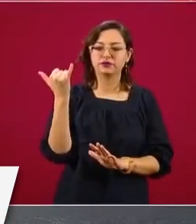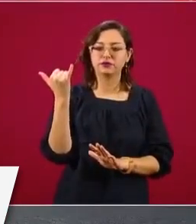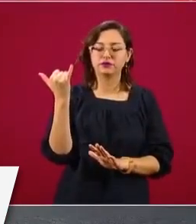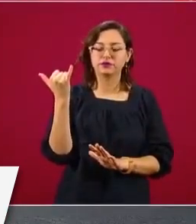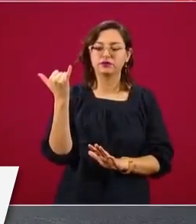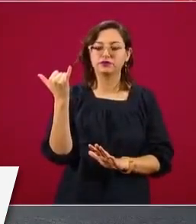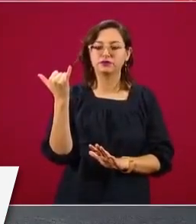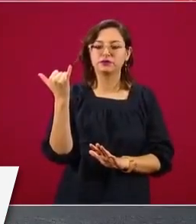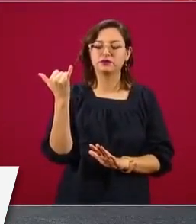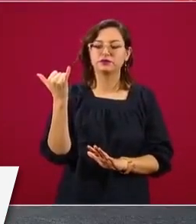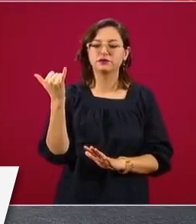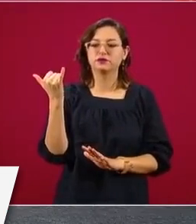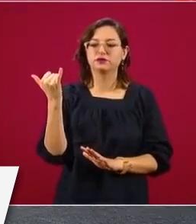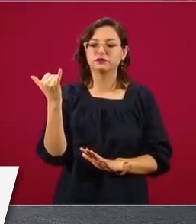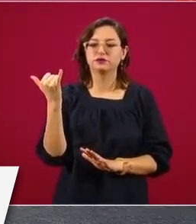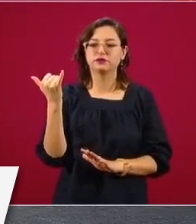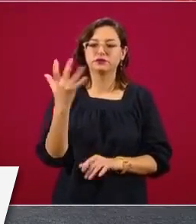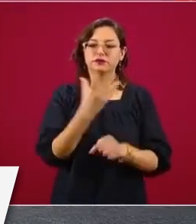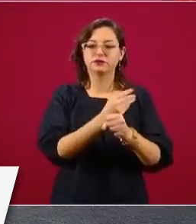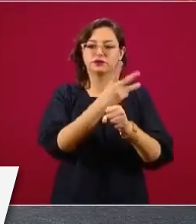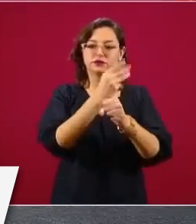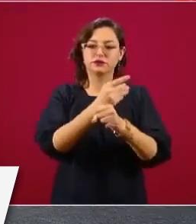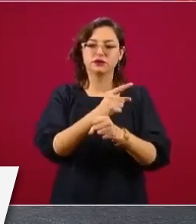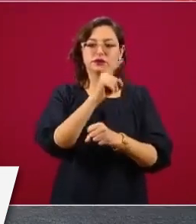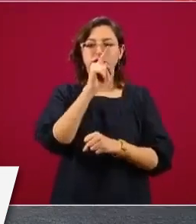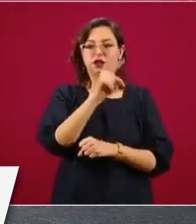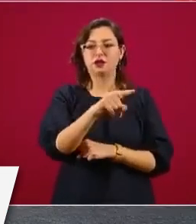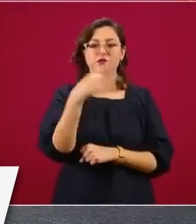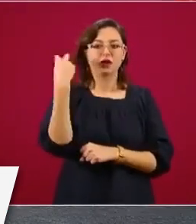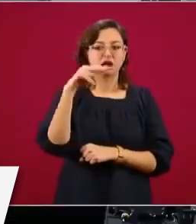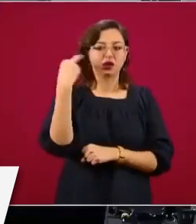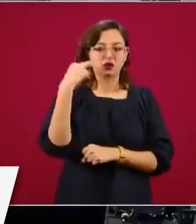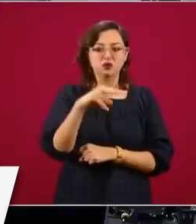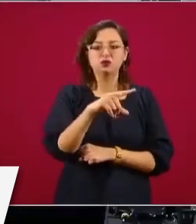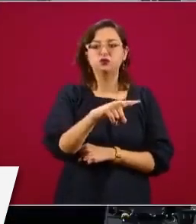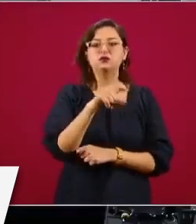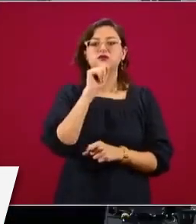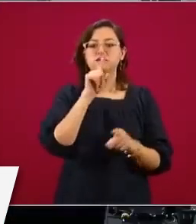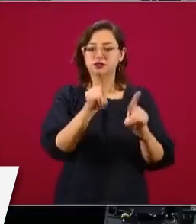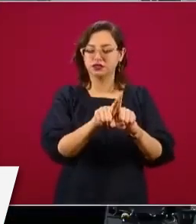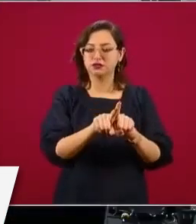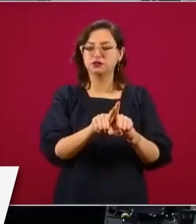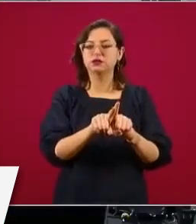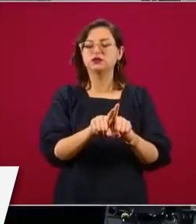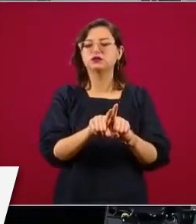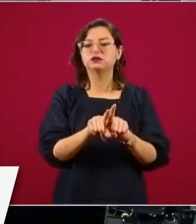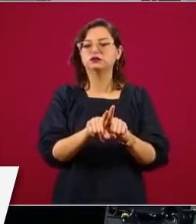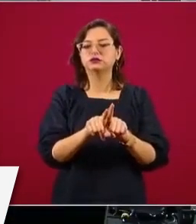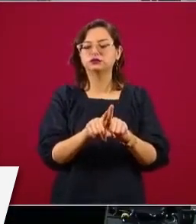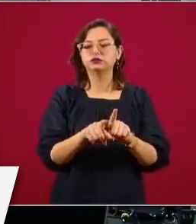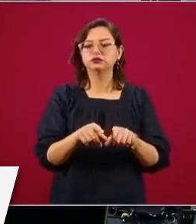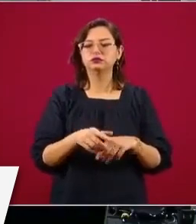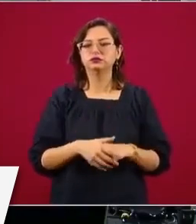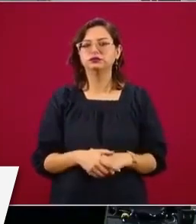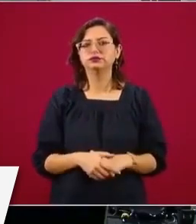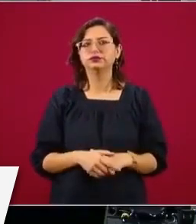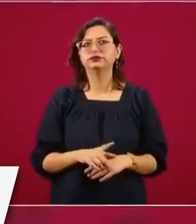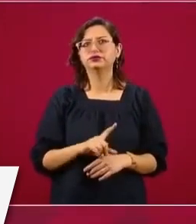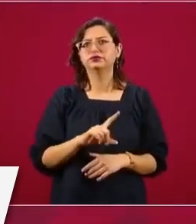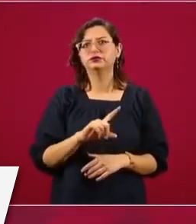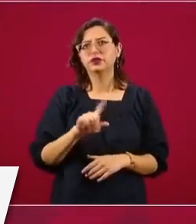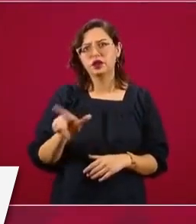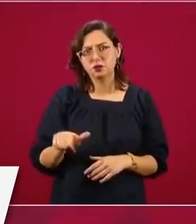acondicionamiento en Coatzacoalcos, luego tengo